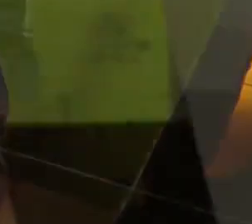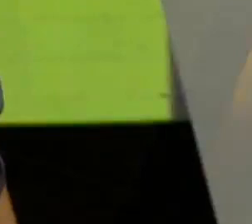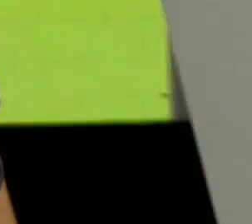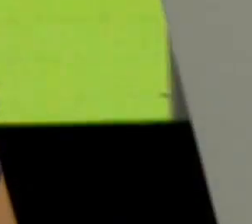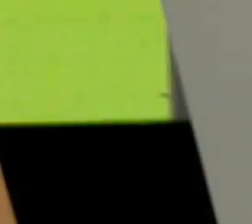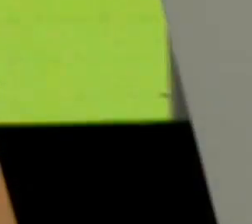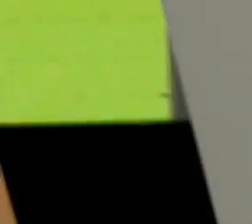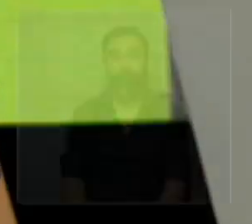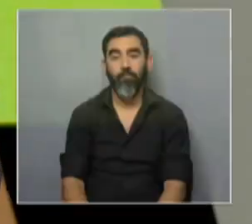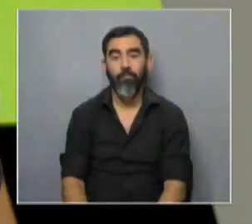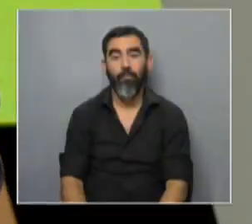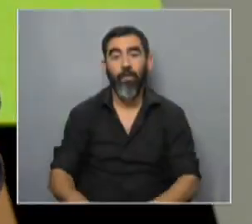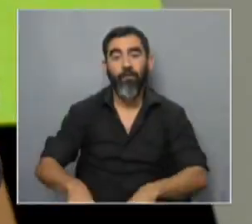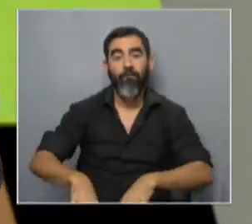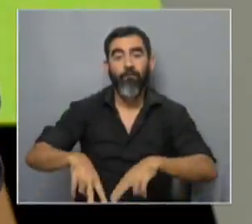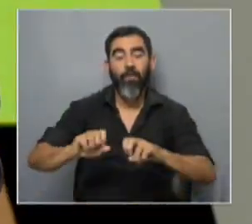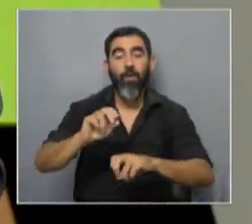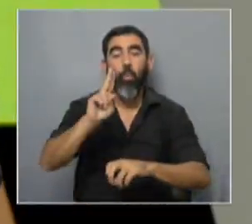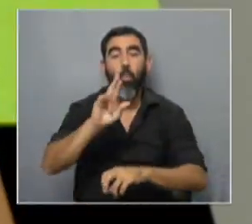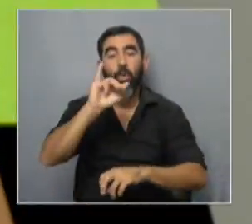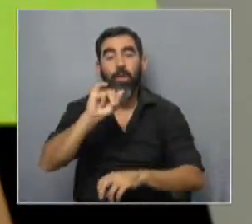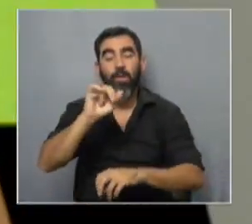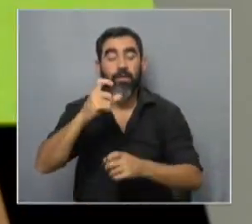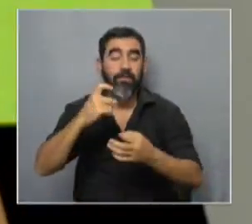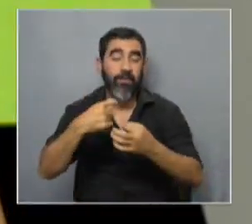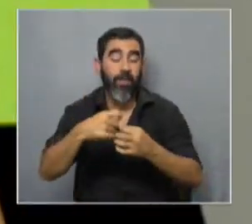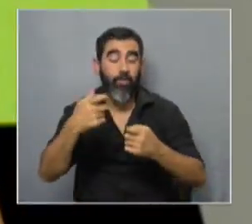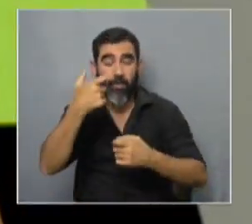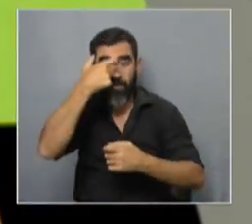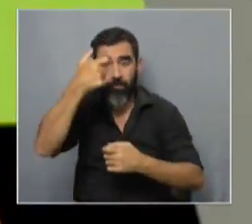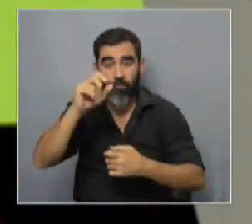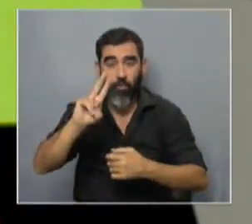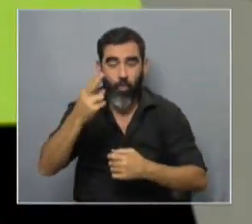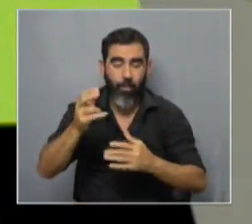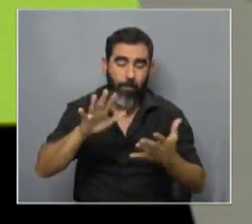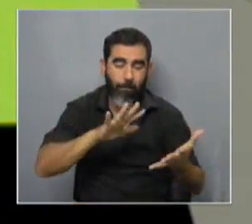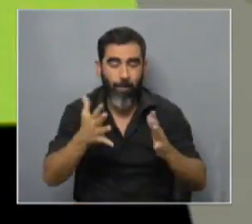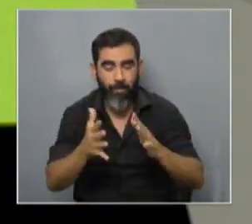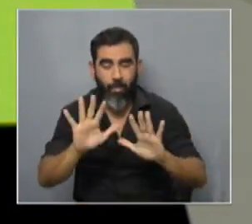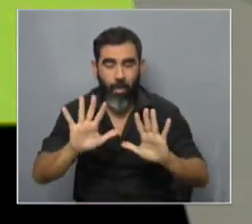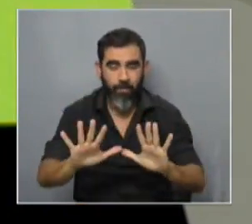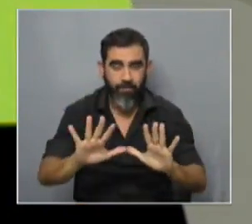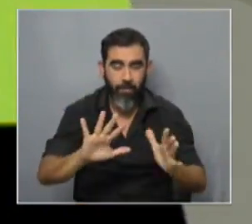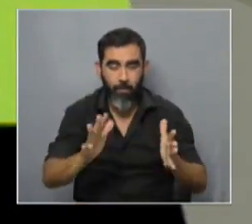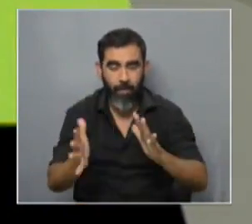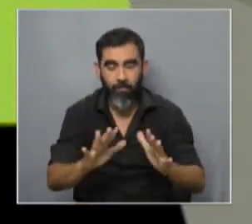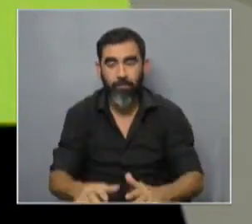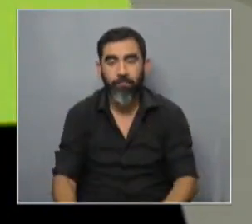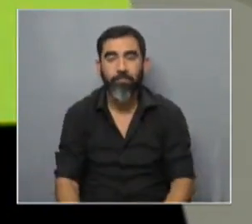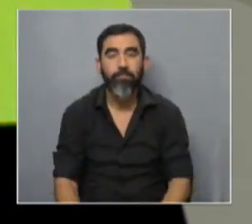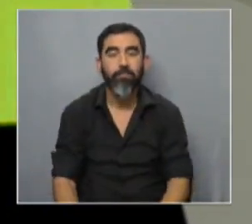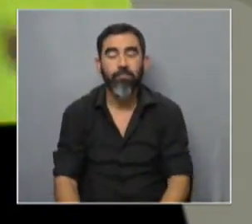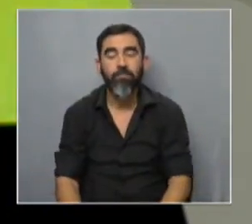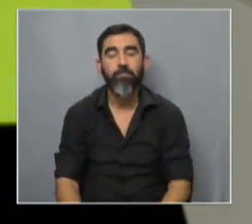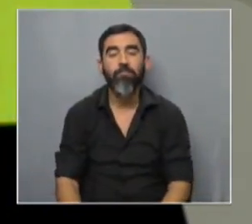podríamos decir que investiga UDI es el gremio de los científicos de Uruguay palabra más palabra menos define bastante de manera